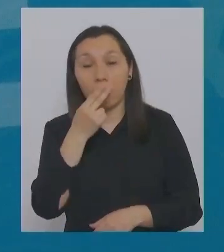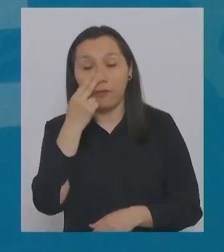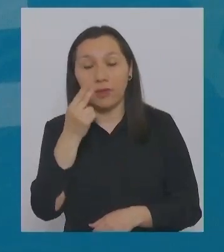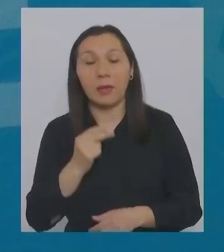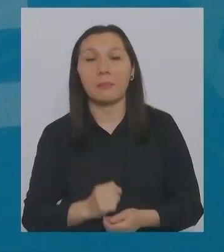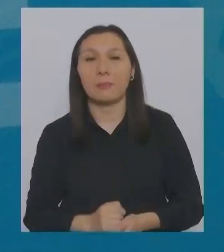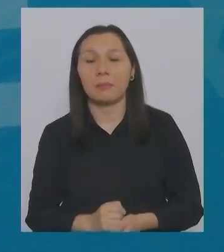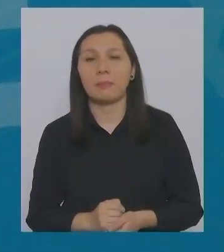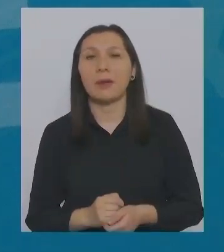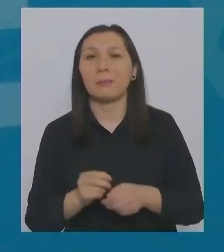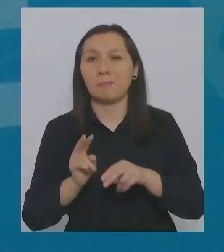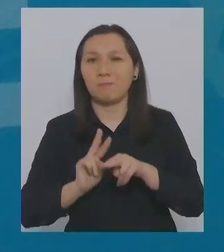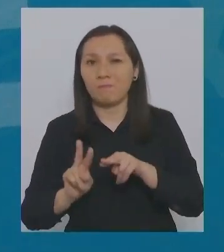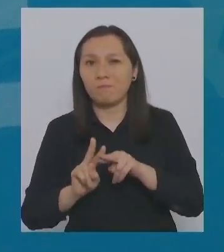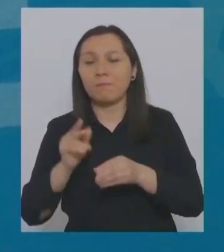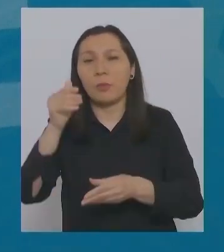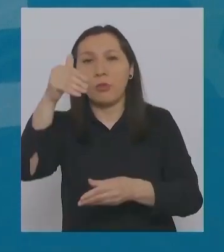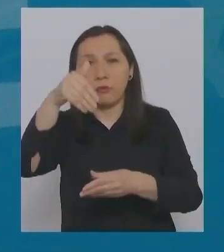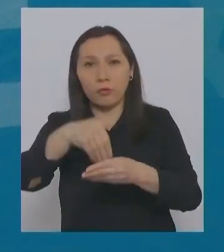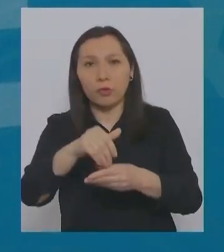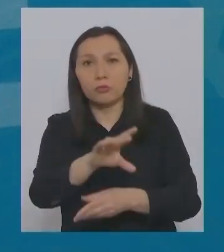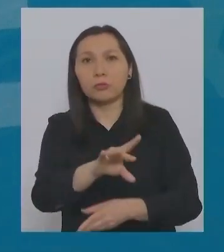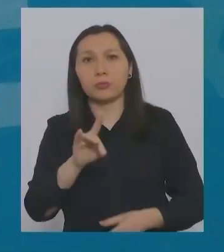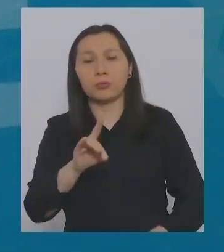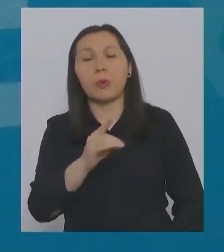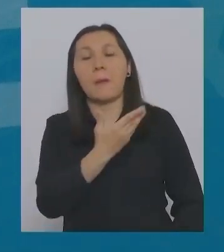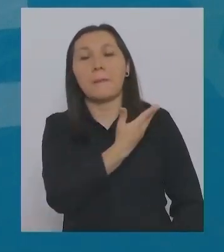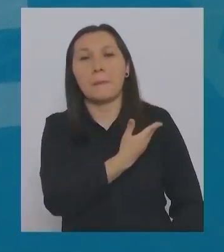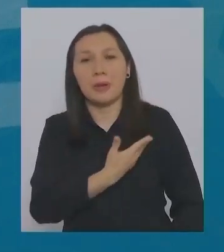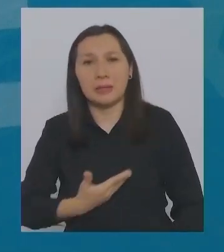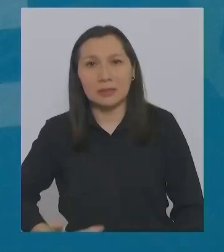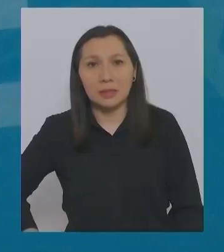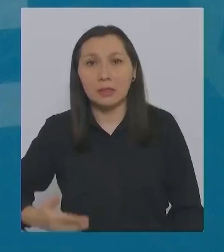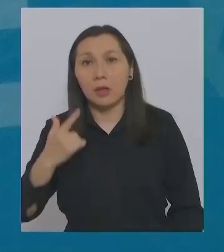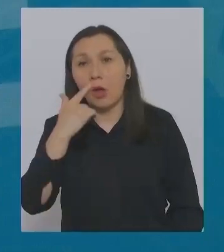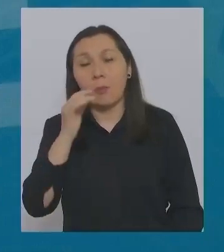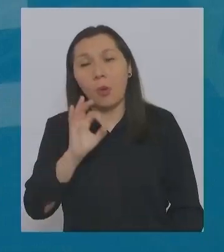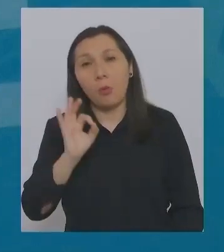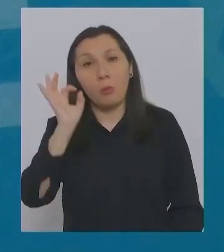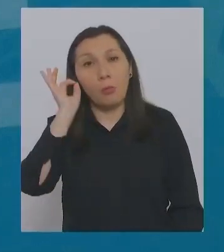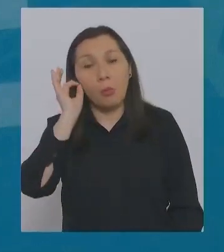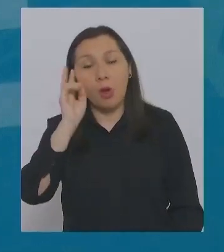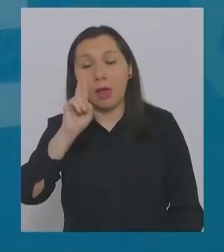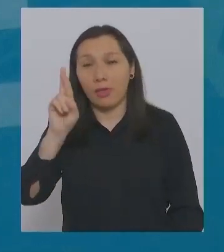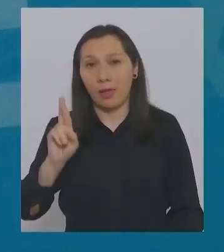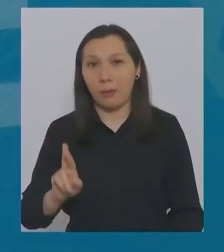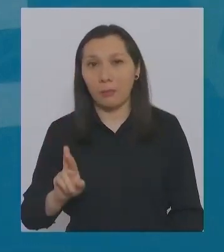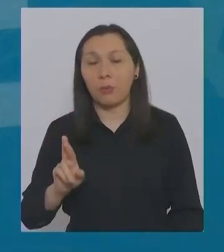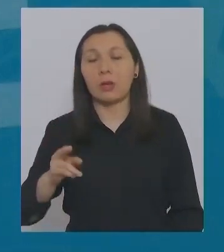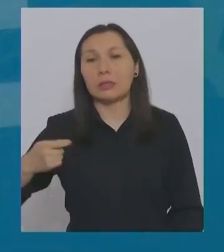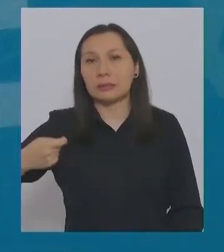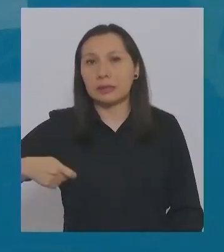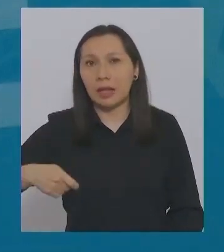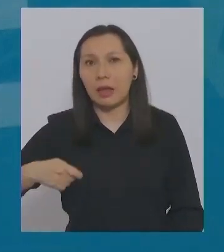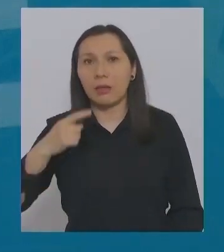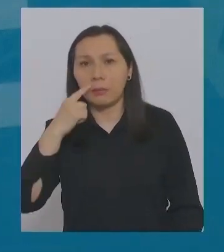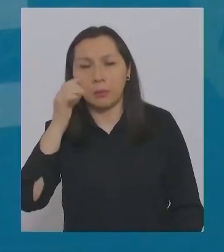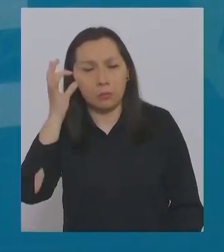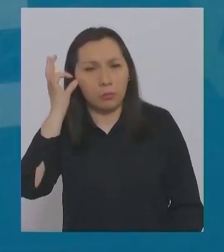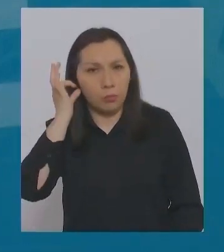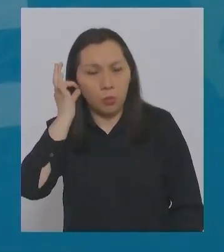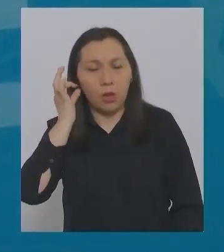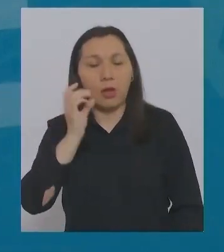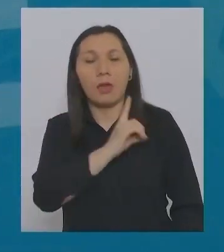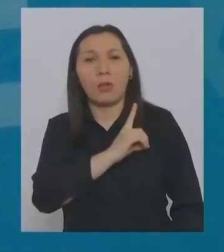se realiza la elección de presidente o presidenta de la República, senadoras, senadores,